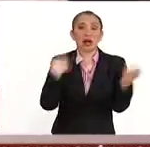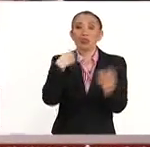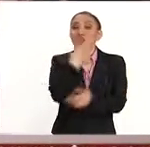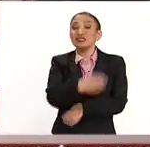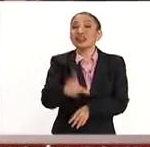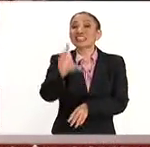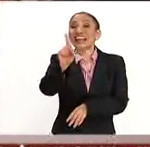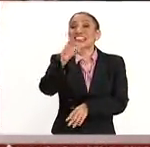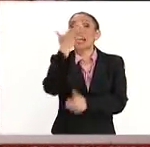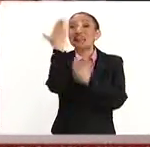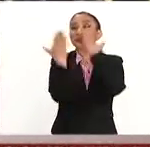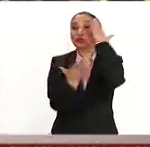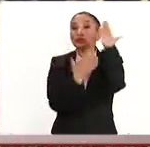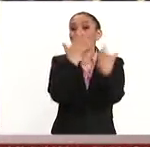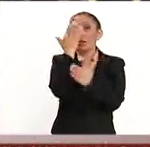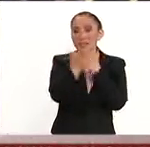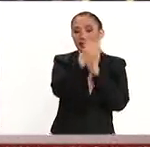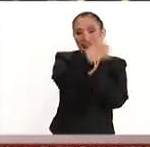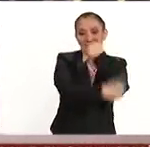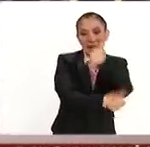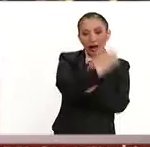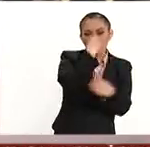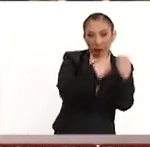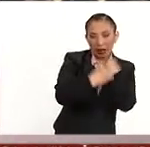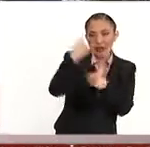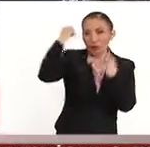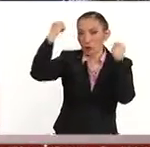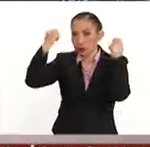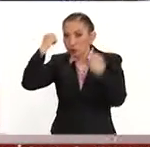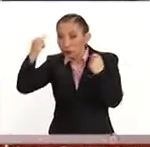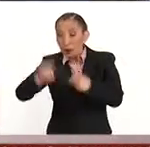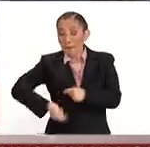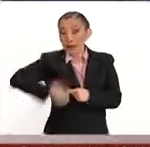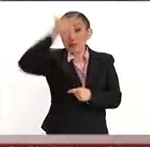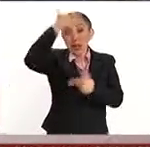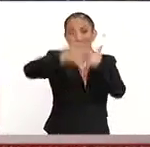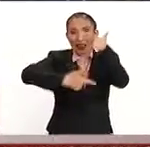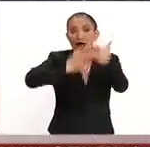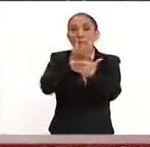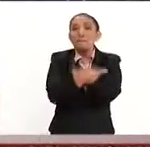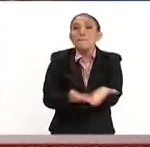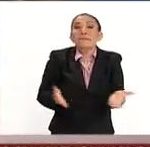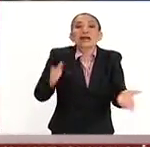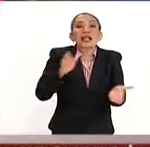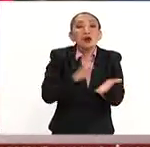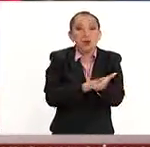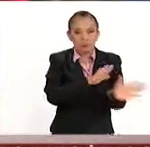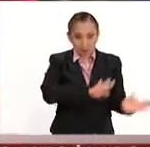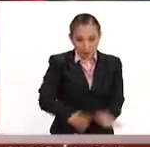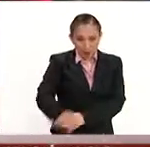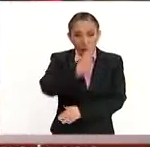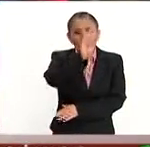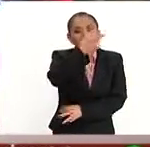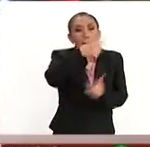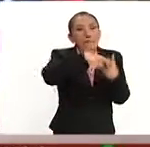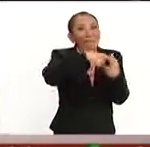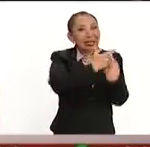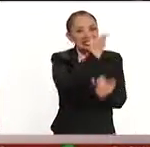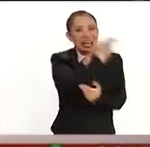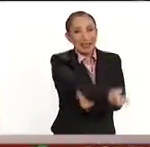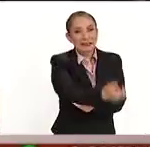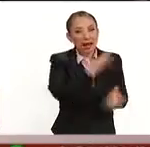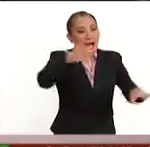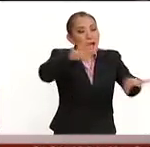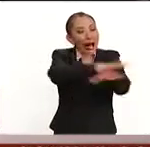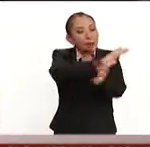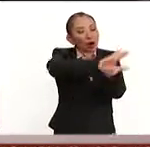230 estudiantes tanto en las carreras de gastronomía y turismo. Es la primera generación bilingüe. Ahora, la universidad inicia con esto una